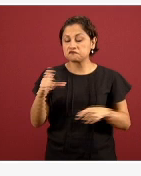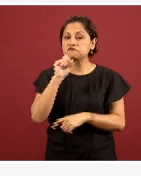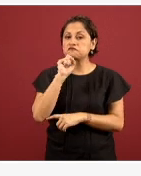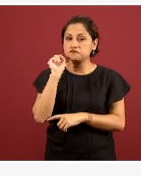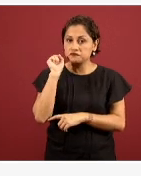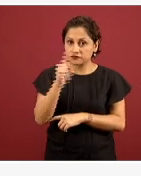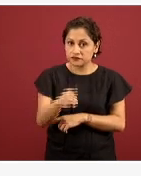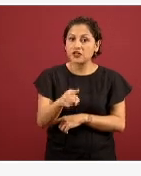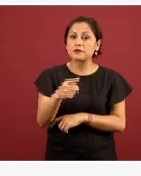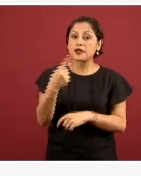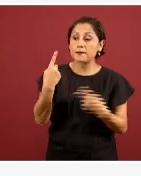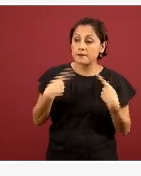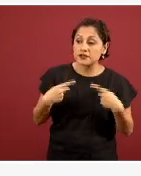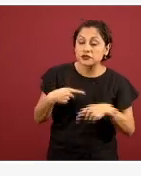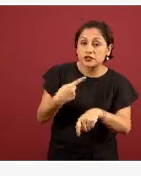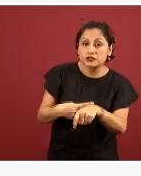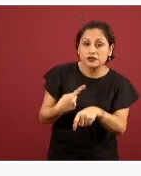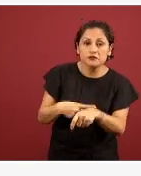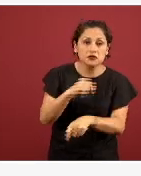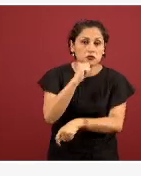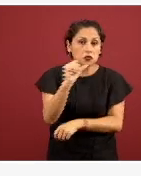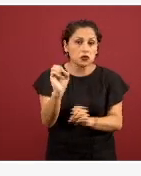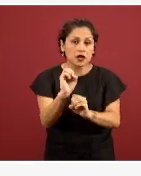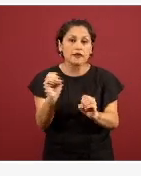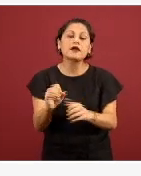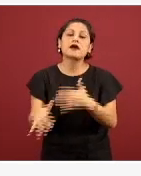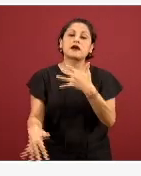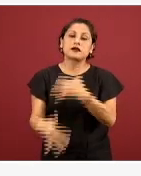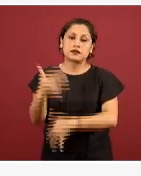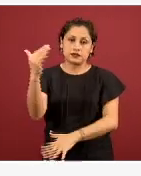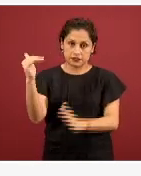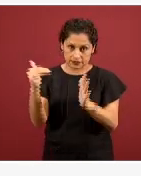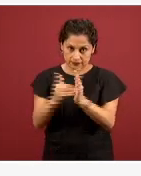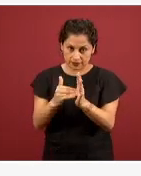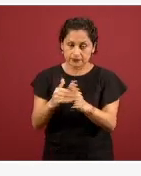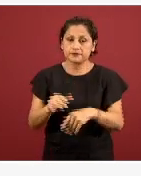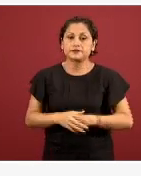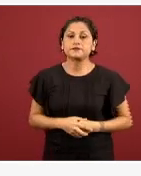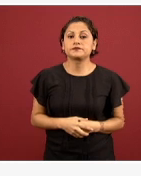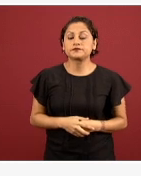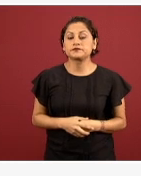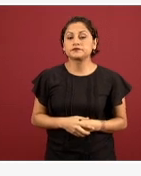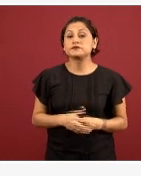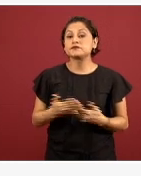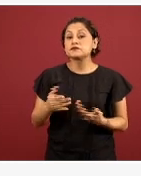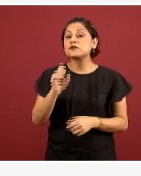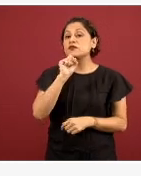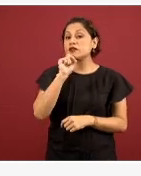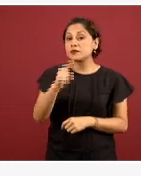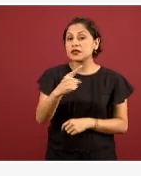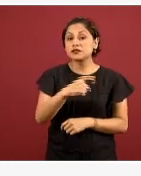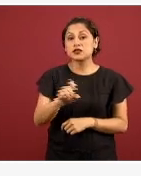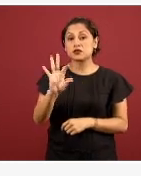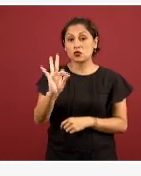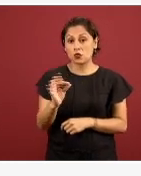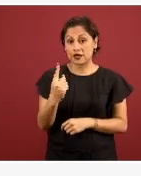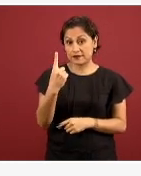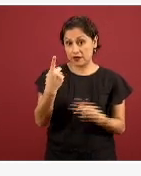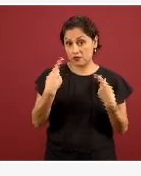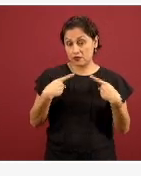negativos, que ahora ya superan los quince mil, y la ocurrencia de ciento cuarenta y un lamentables